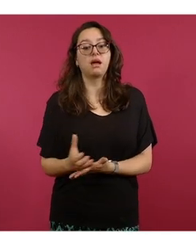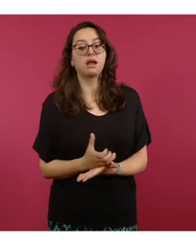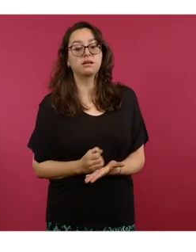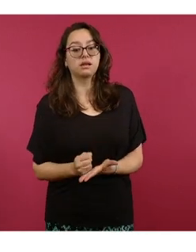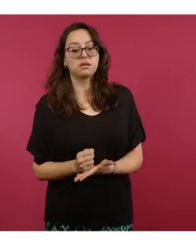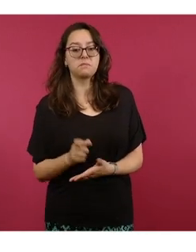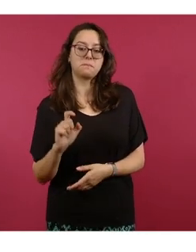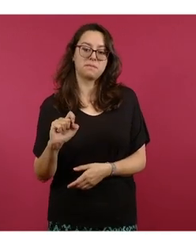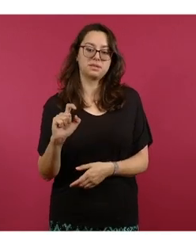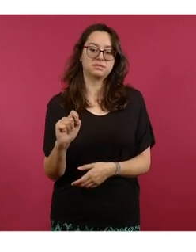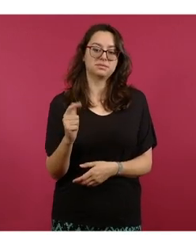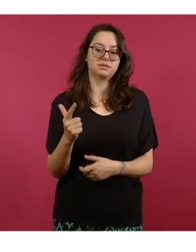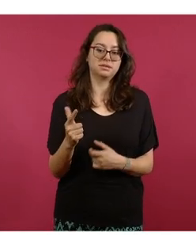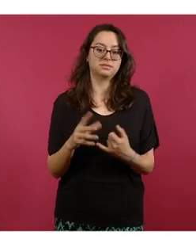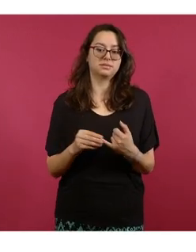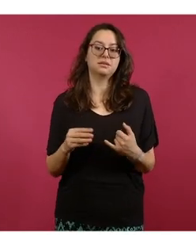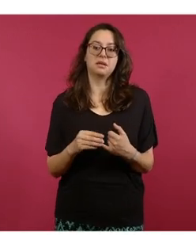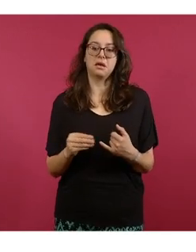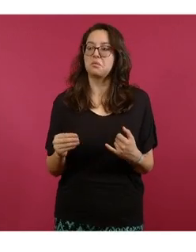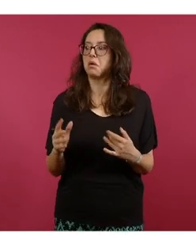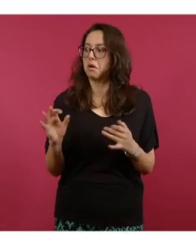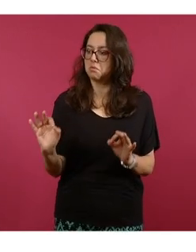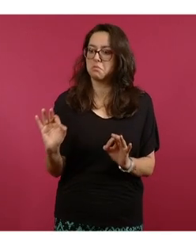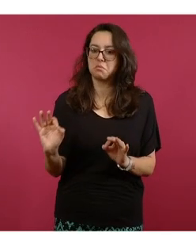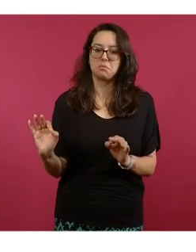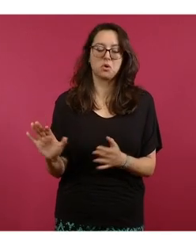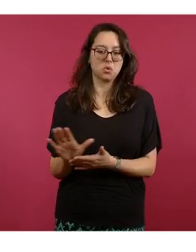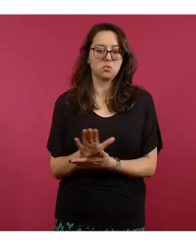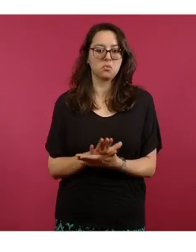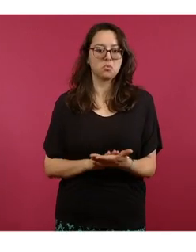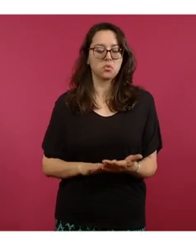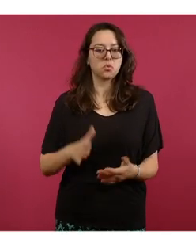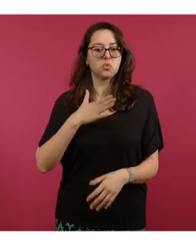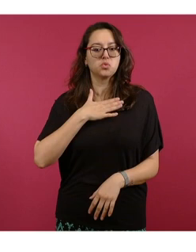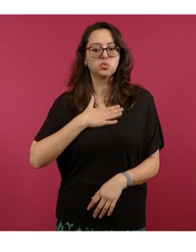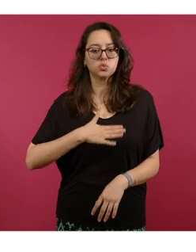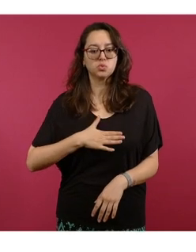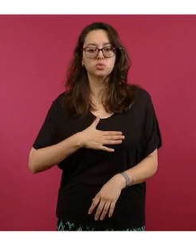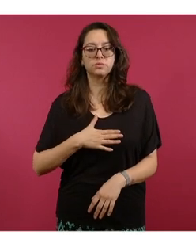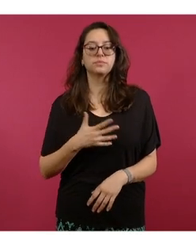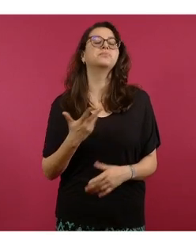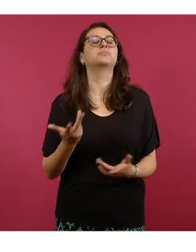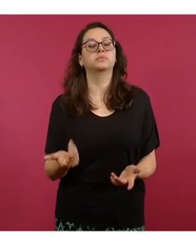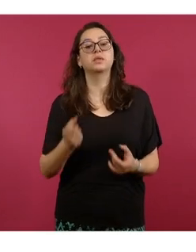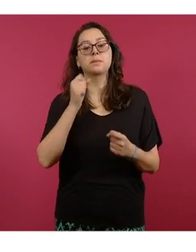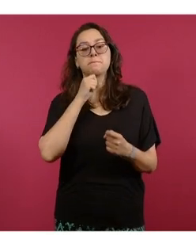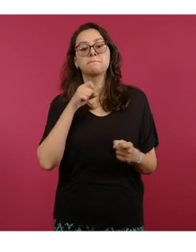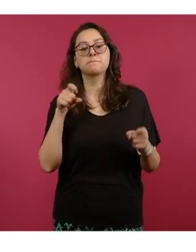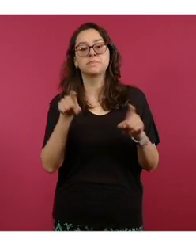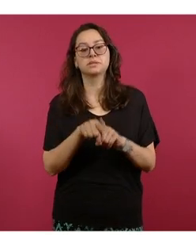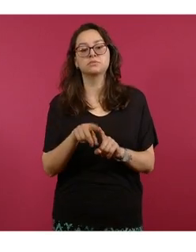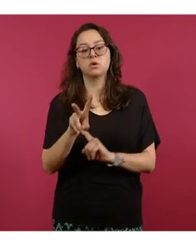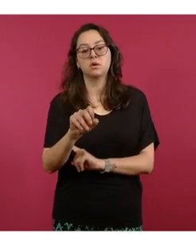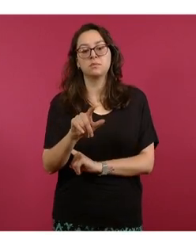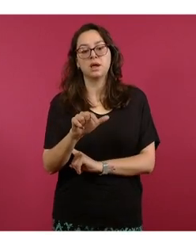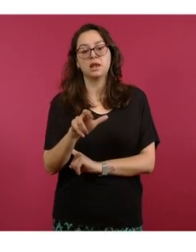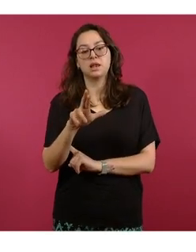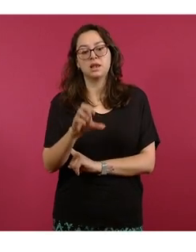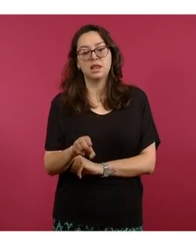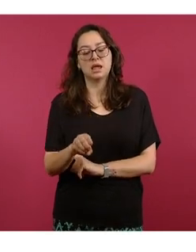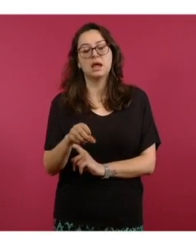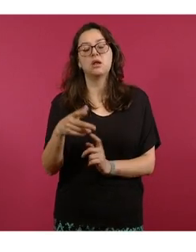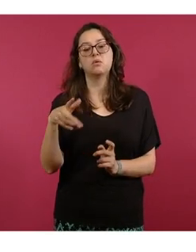de ganancia allá en el puerto de Veracruz. Y buenos precios también en este tipo de gasolina, Valero en Altamira, Pemex en Mérida,